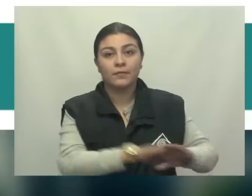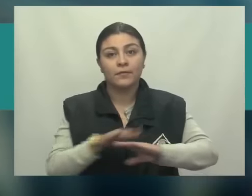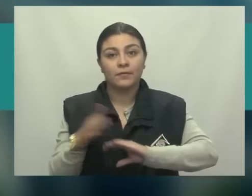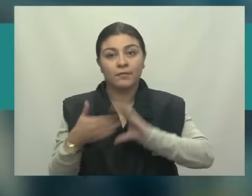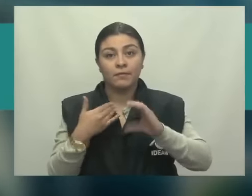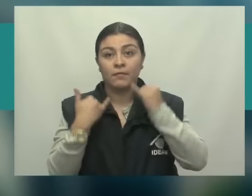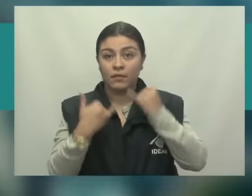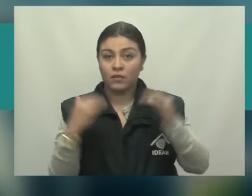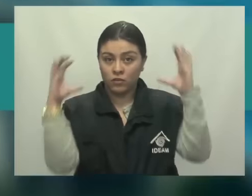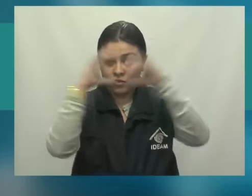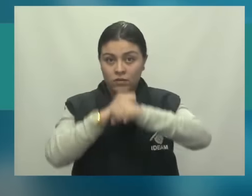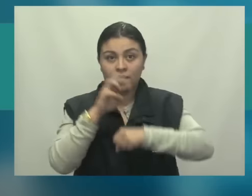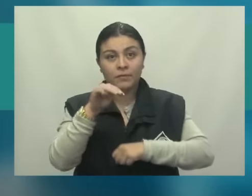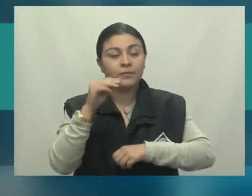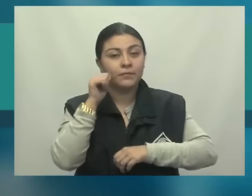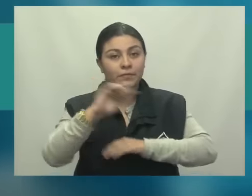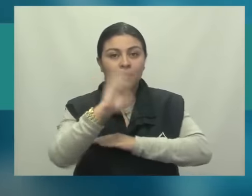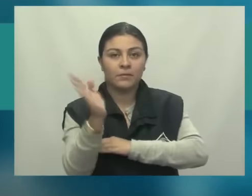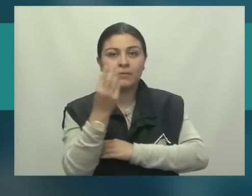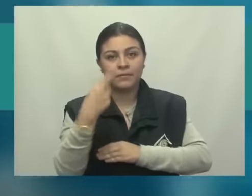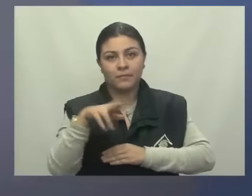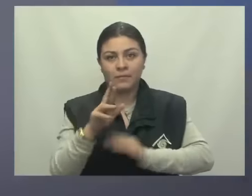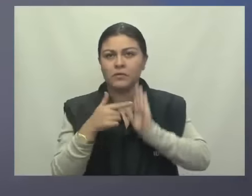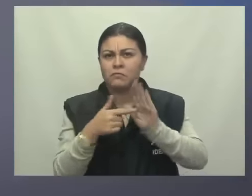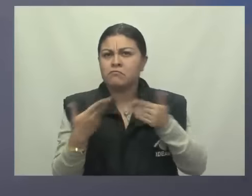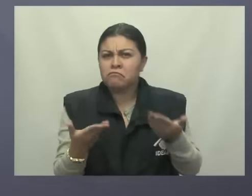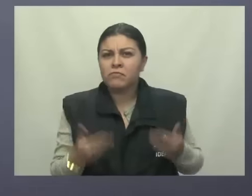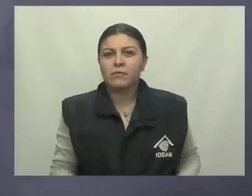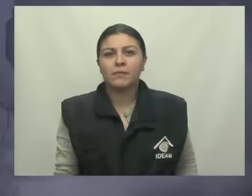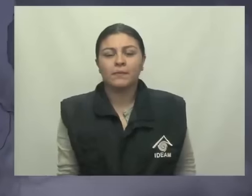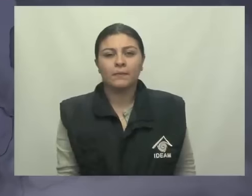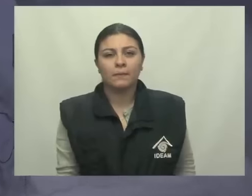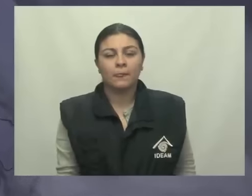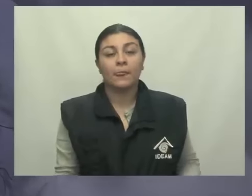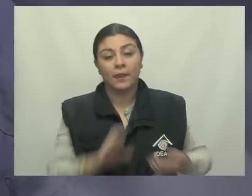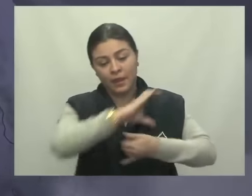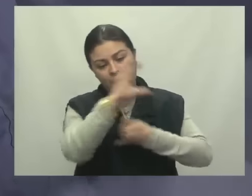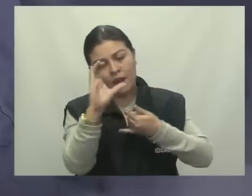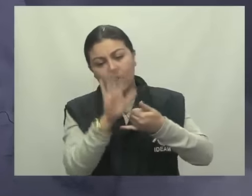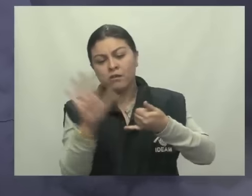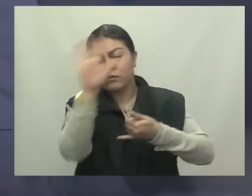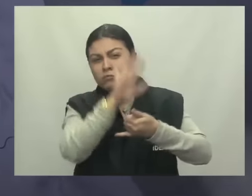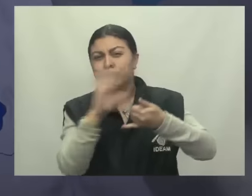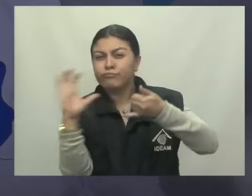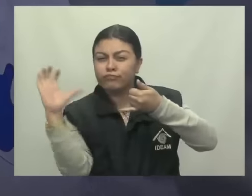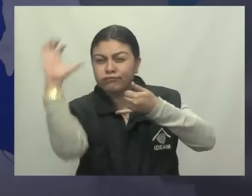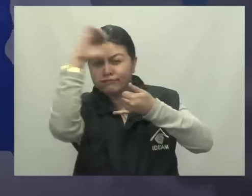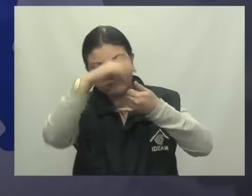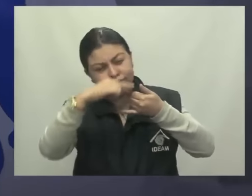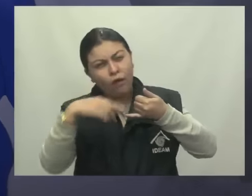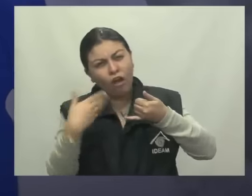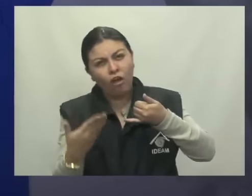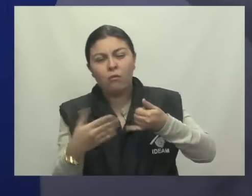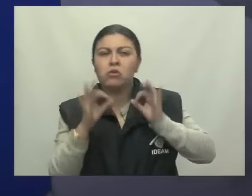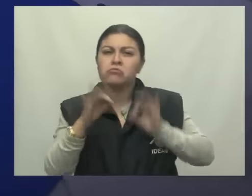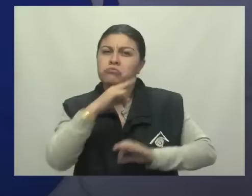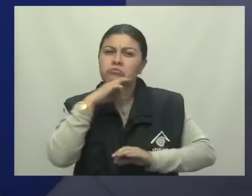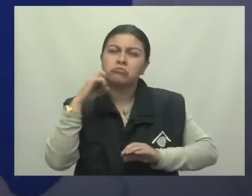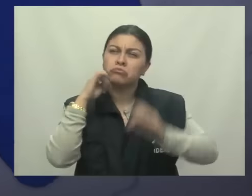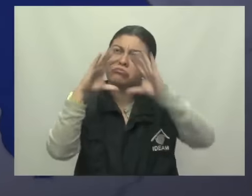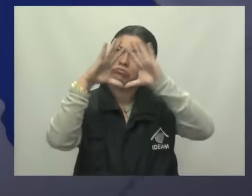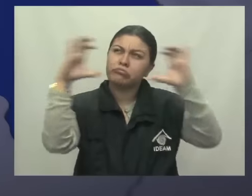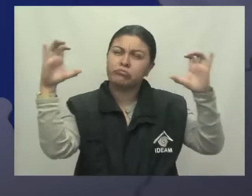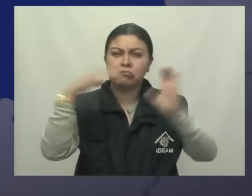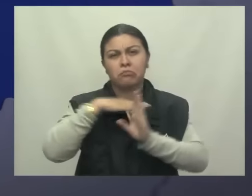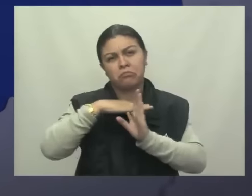de la noche del martes y la madrugada del miércoles. En el Caribe durante la noche persistirá el tiempo seco con cielo entre